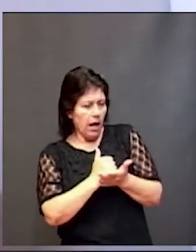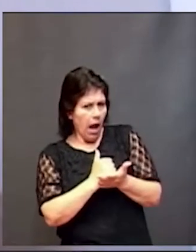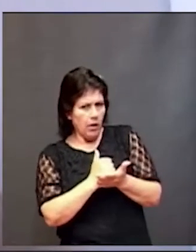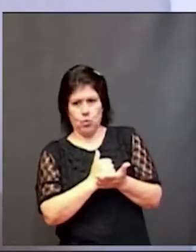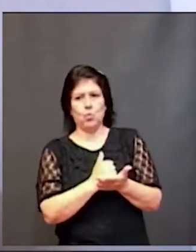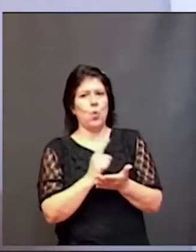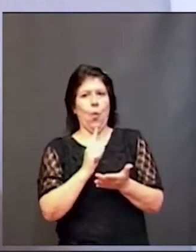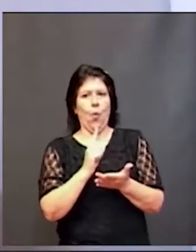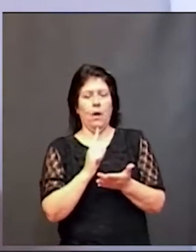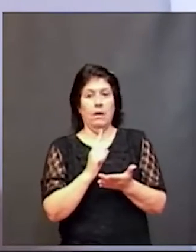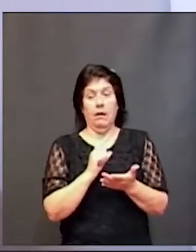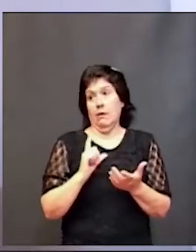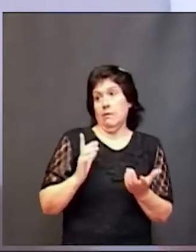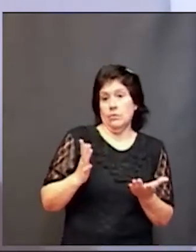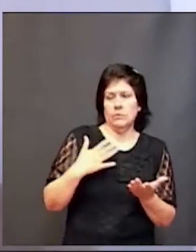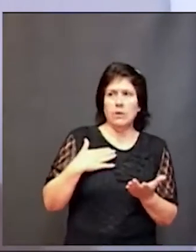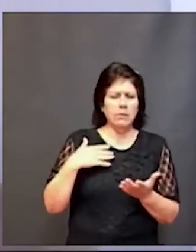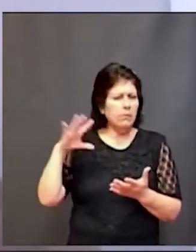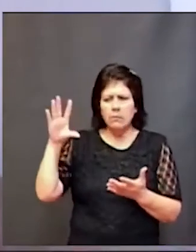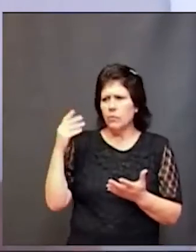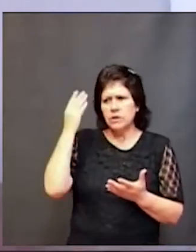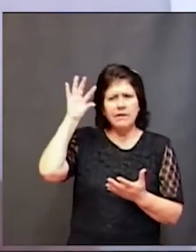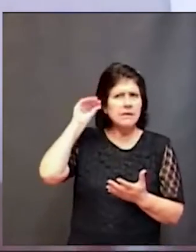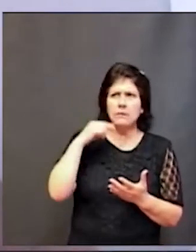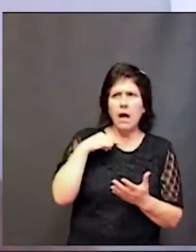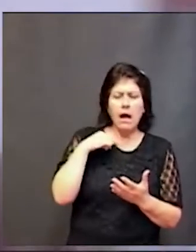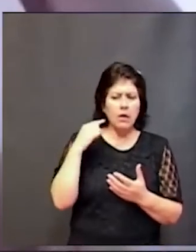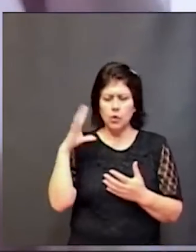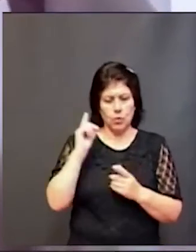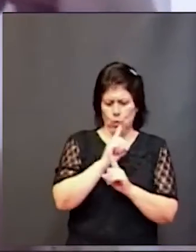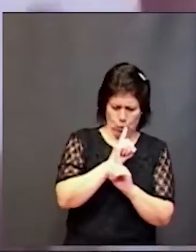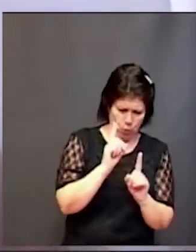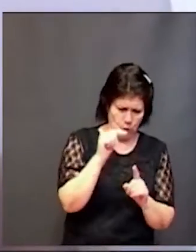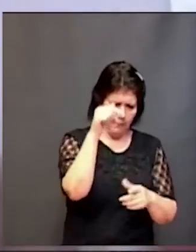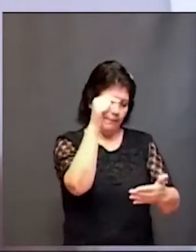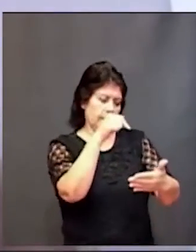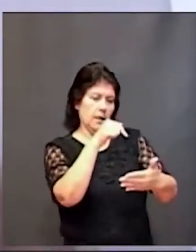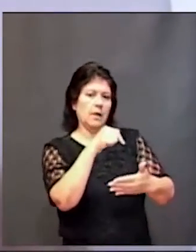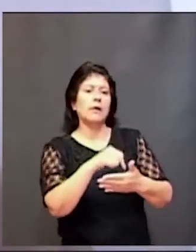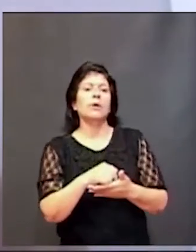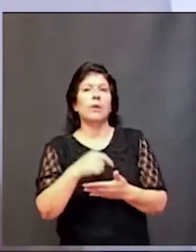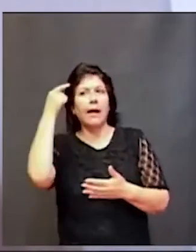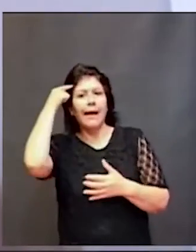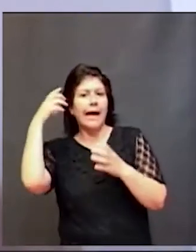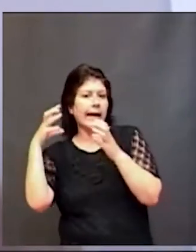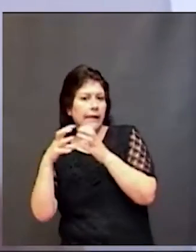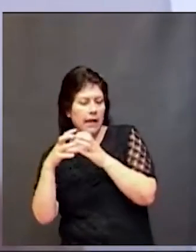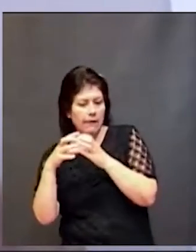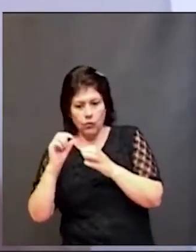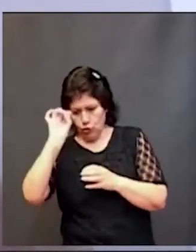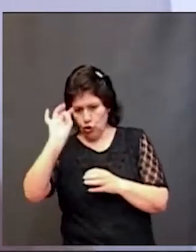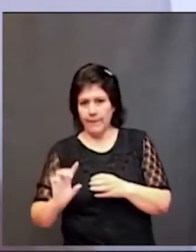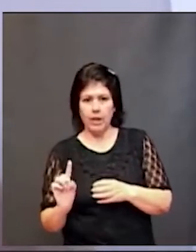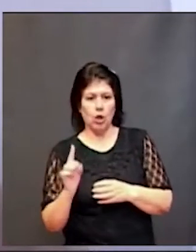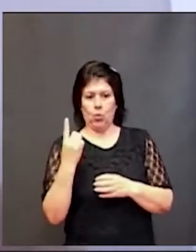veces escuché en mi vida profesional ya va a ser el clic no, no, no no hay un clic no tenemos un botón en el cerebro que se activa sino que lo